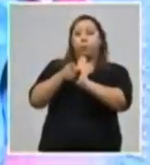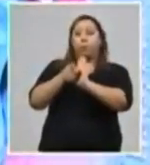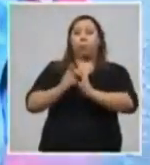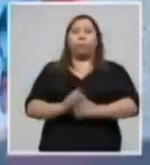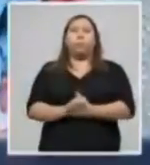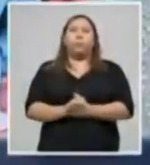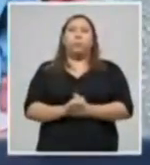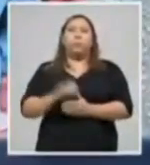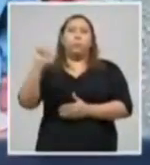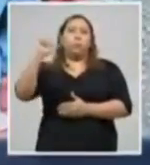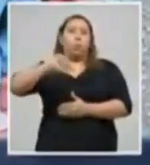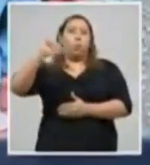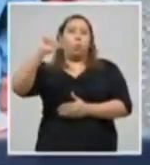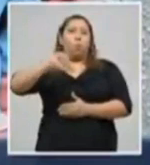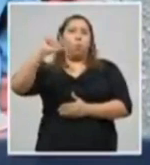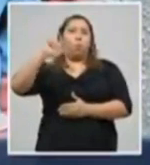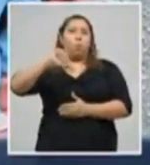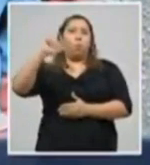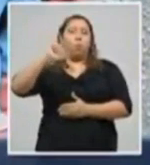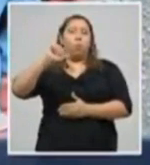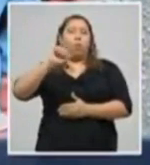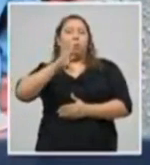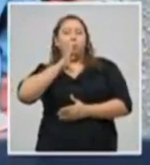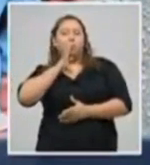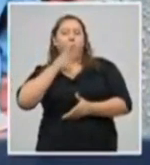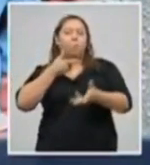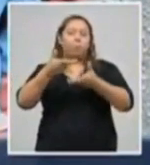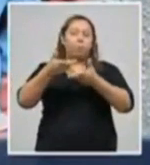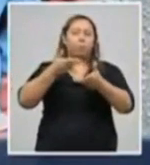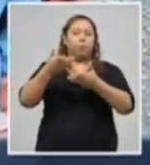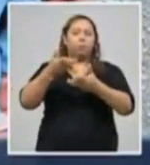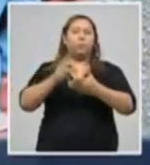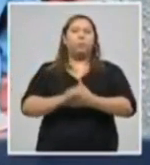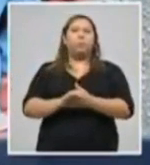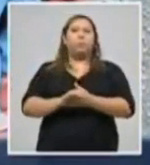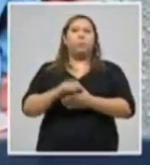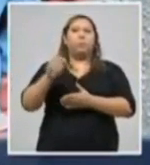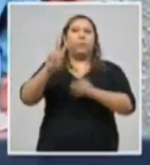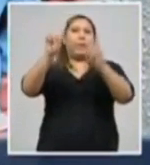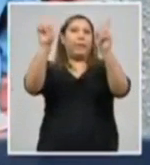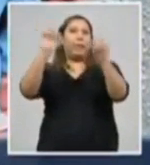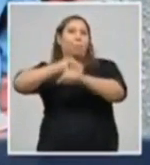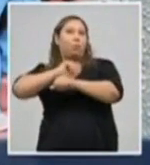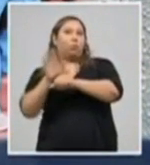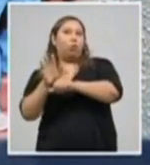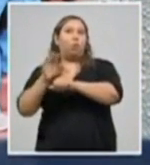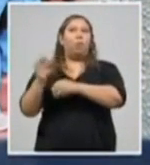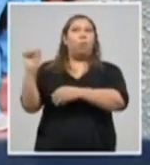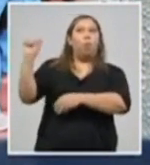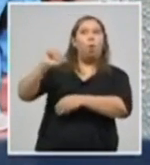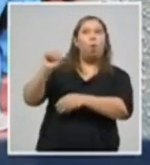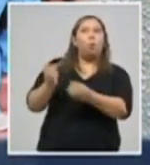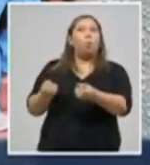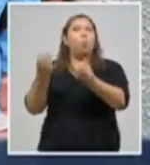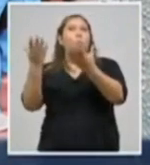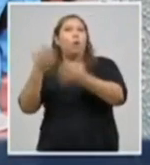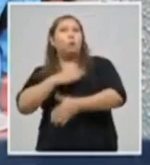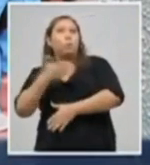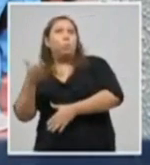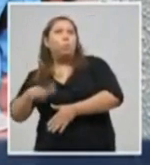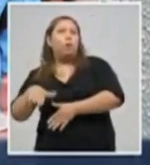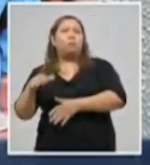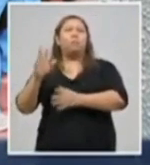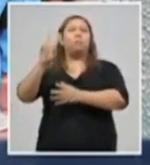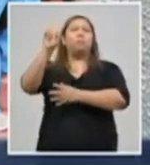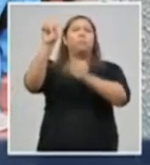hablar. Antes de dar las brigadas, vamos a hablar, antes de hablar de los datos de este día, vamos a hablar sobre las brigadas